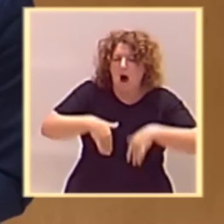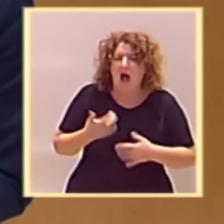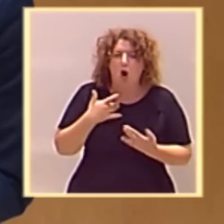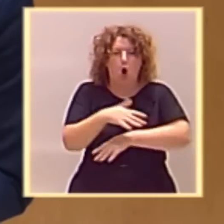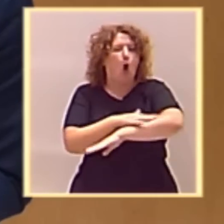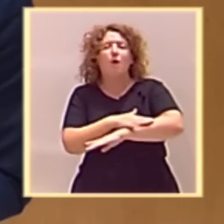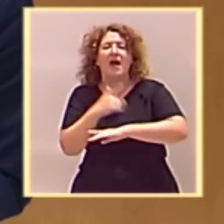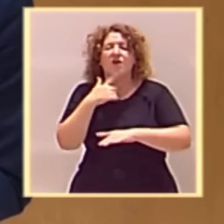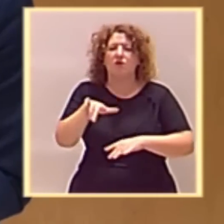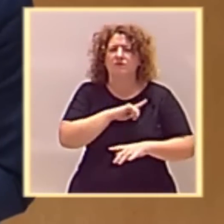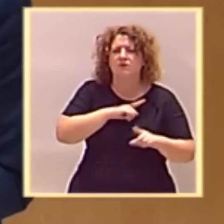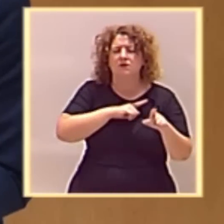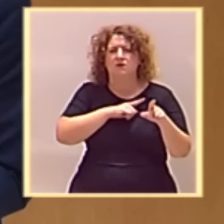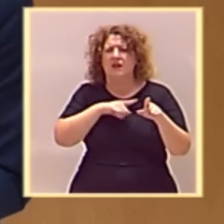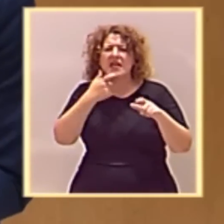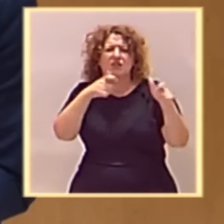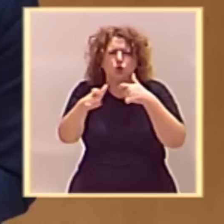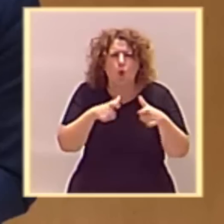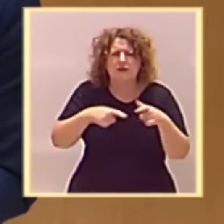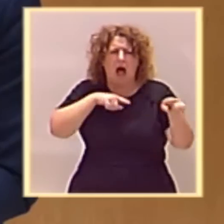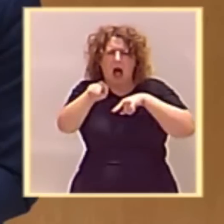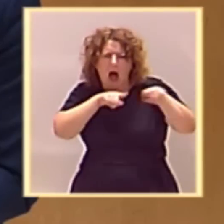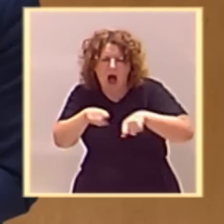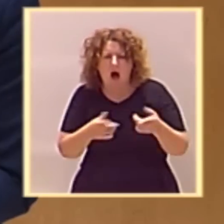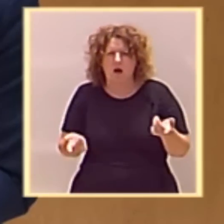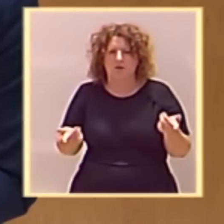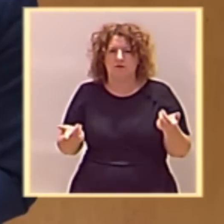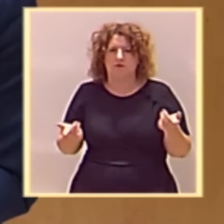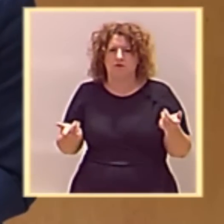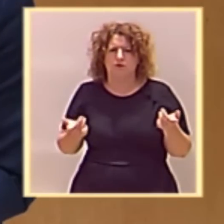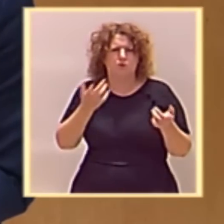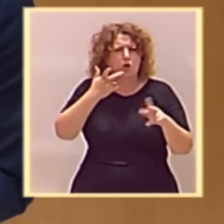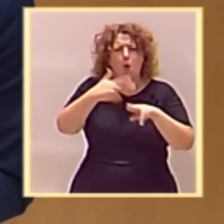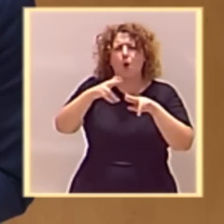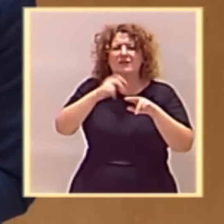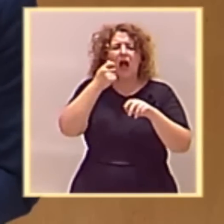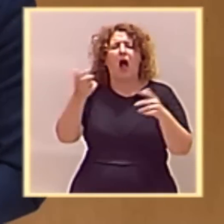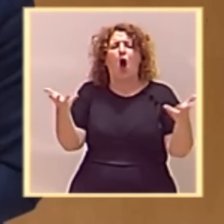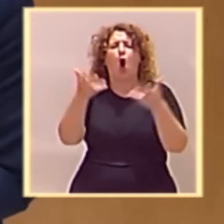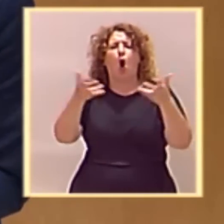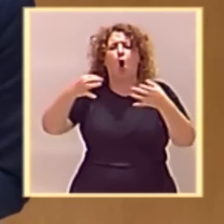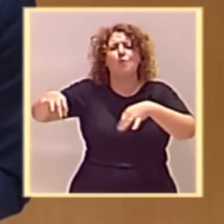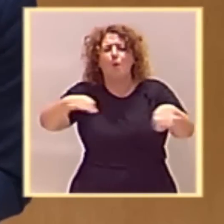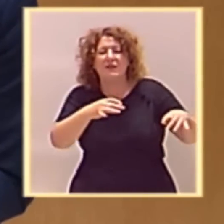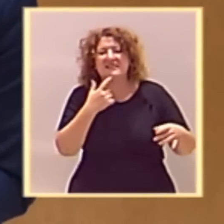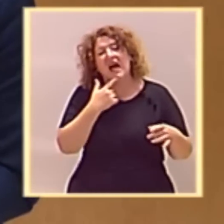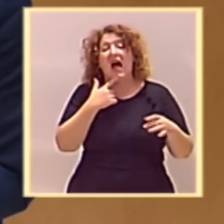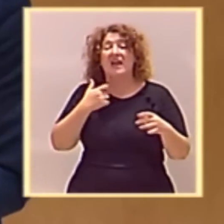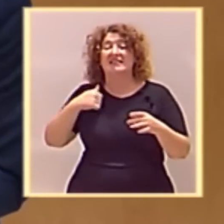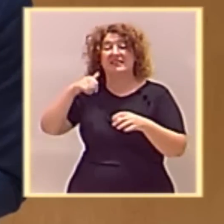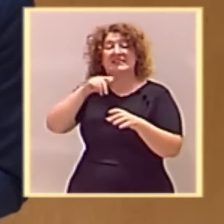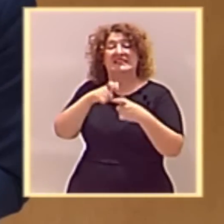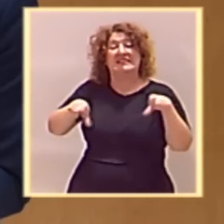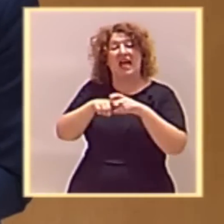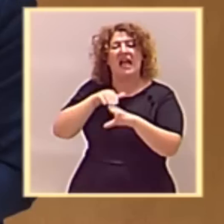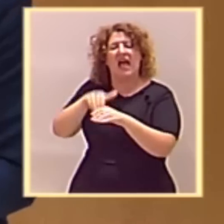actúa de oposición, ataca, increpa, insulta, política populista, votos por cheques, actitud